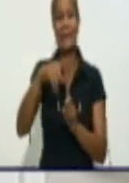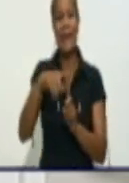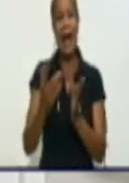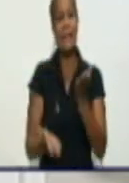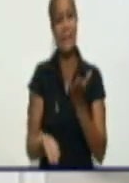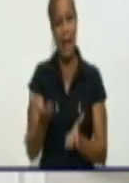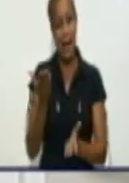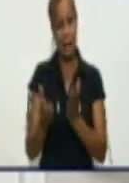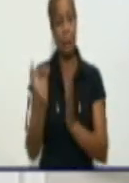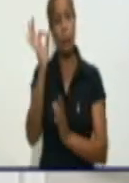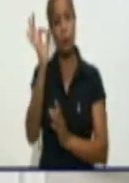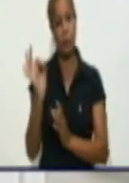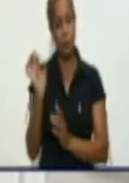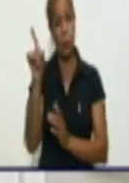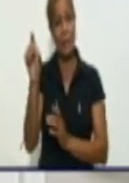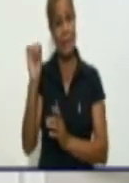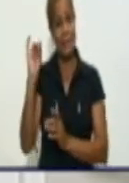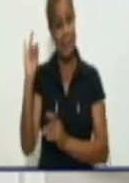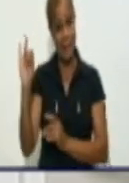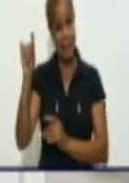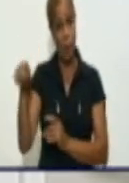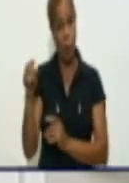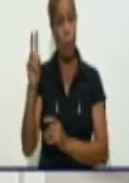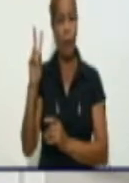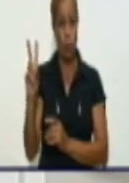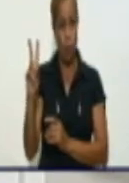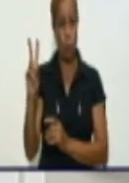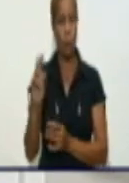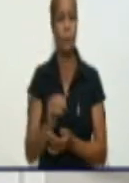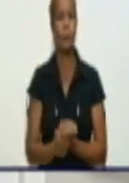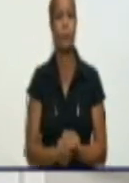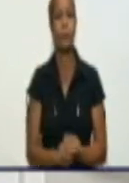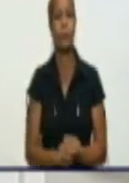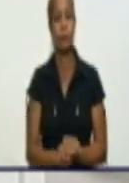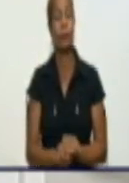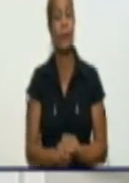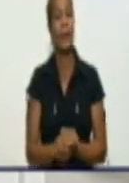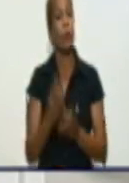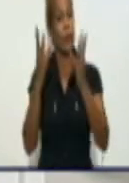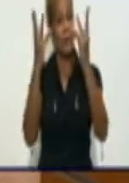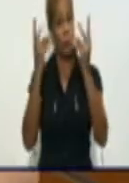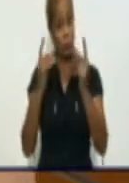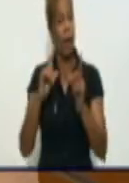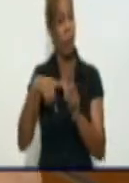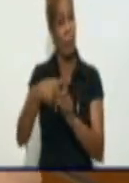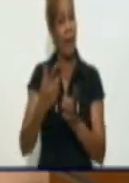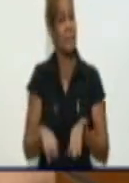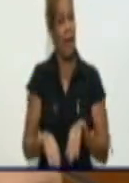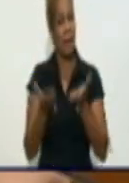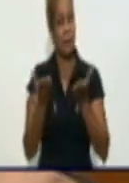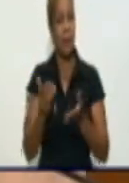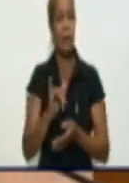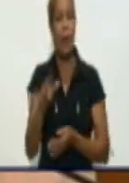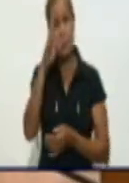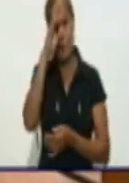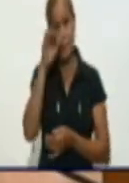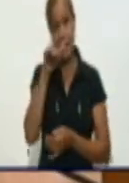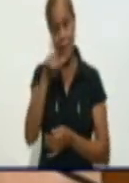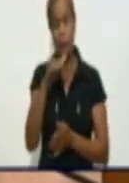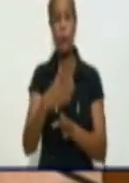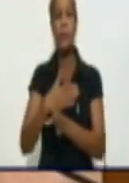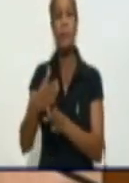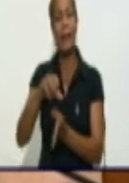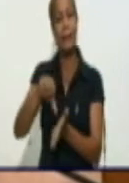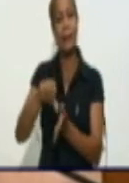127,2 con 300 casos en 15 días. Una cifra bastante alta. Sí. Hoy se mantienen ingresados en los diferentes centros de aislamiento